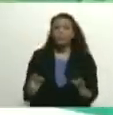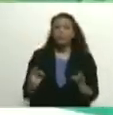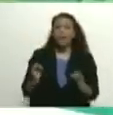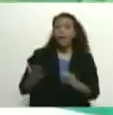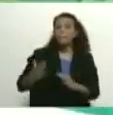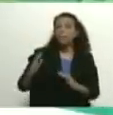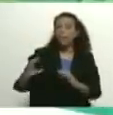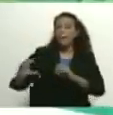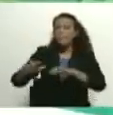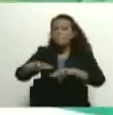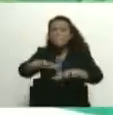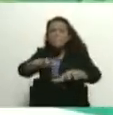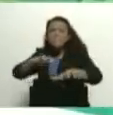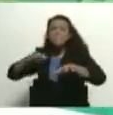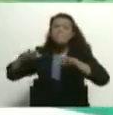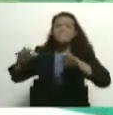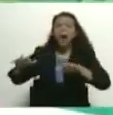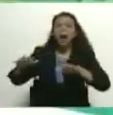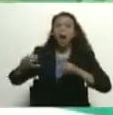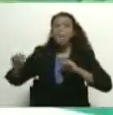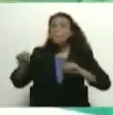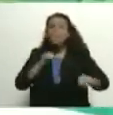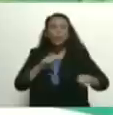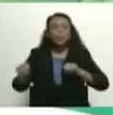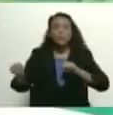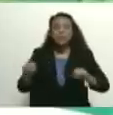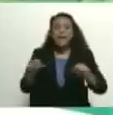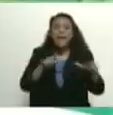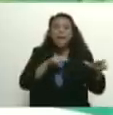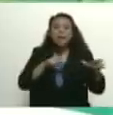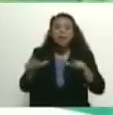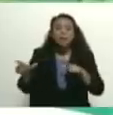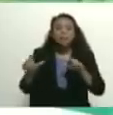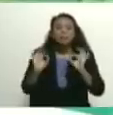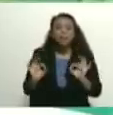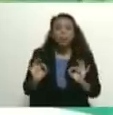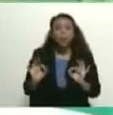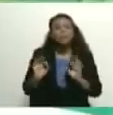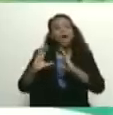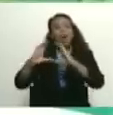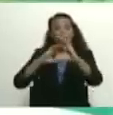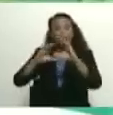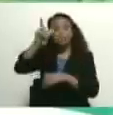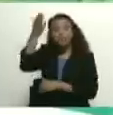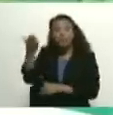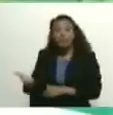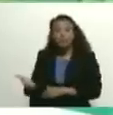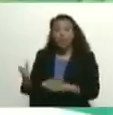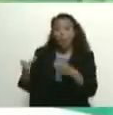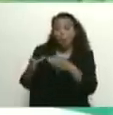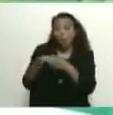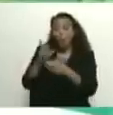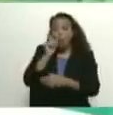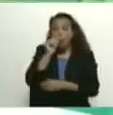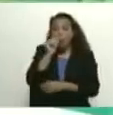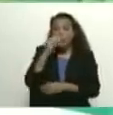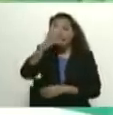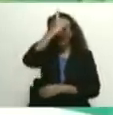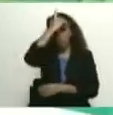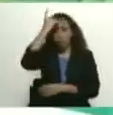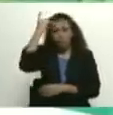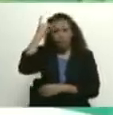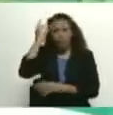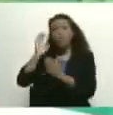máxima movilización. Y voy a activar, ya estuve conversando con el compañero Diosdado Cabello Rondón.